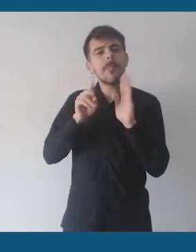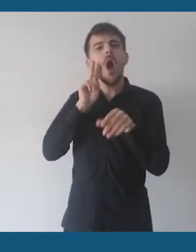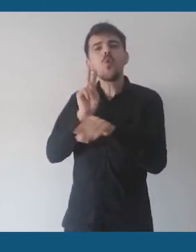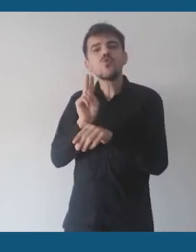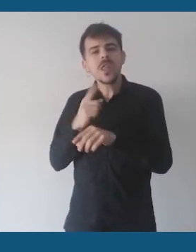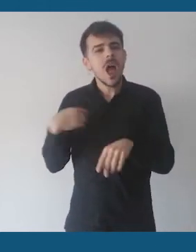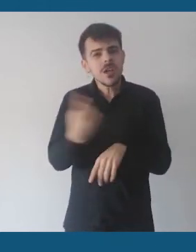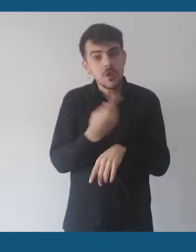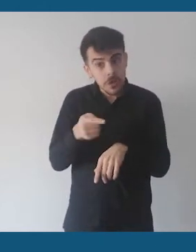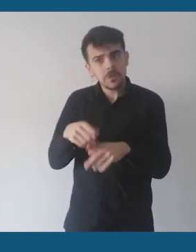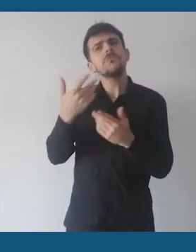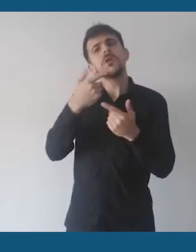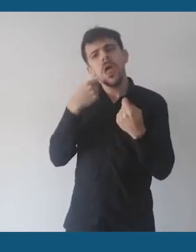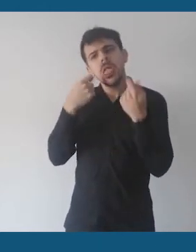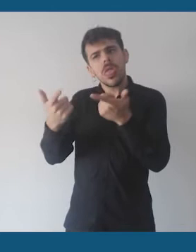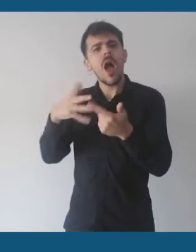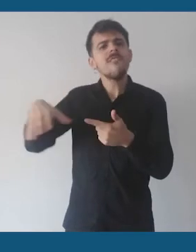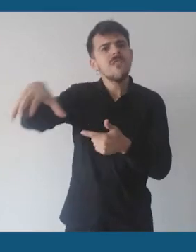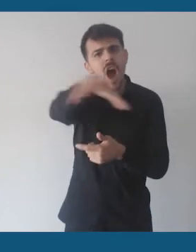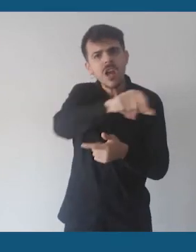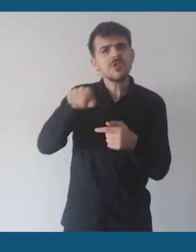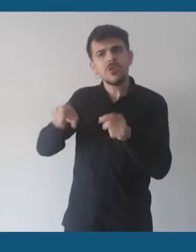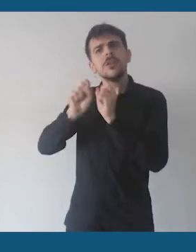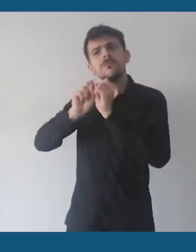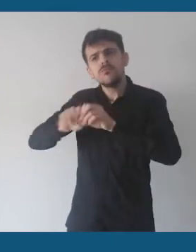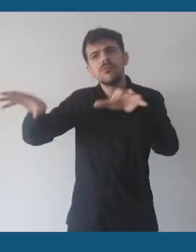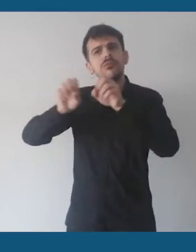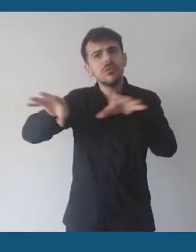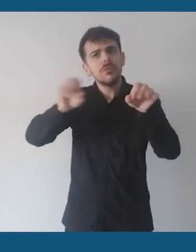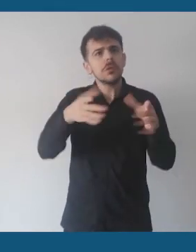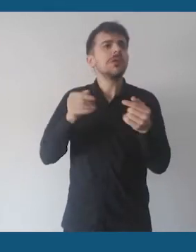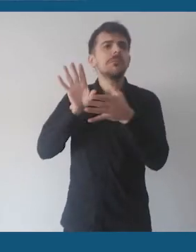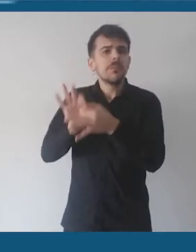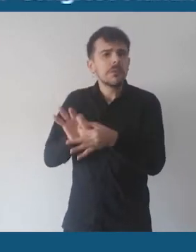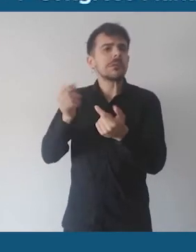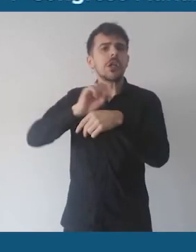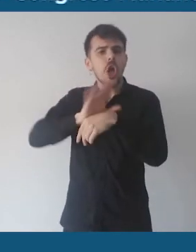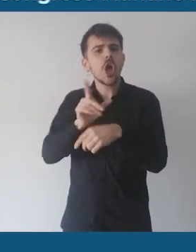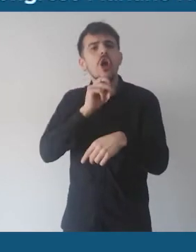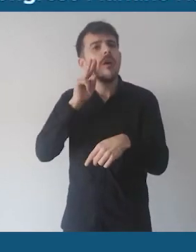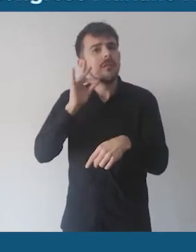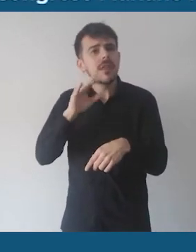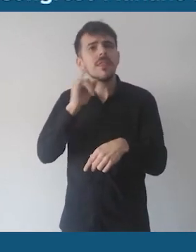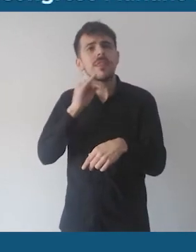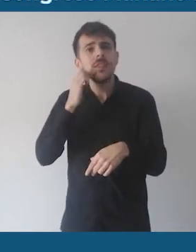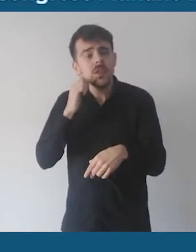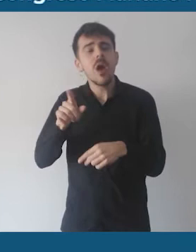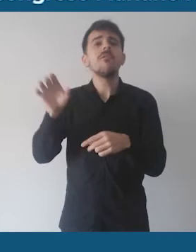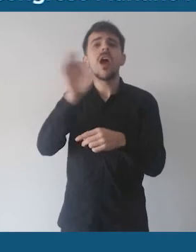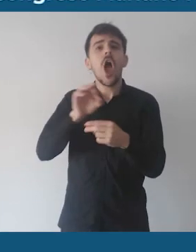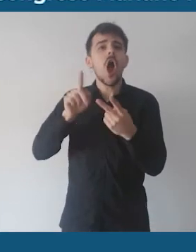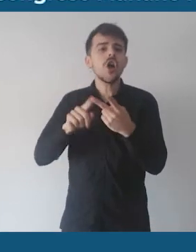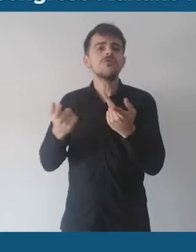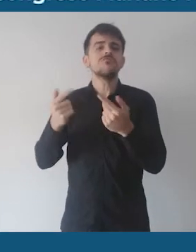salud municipales frente al COVID-19 y ante situaciones de violencia de género. El programa abarca 12 barrios